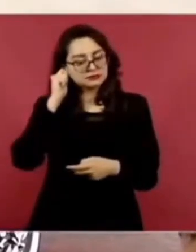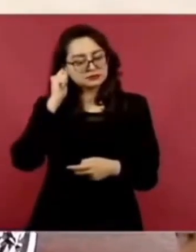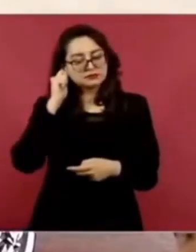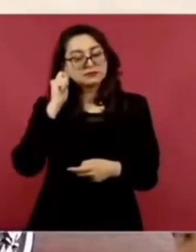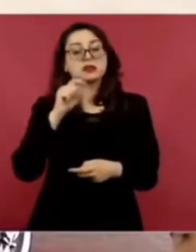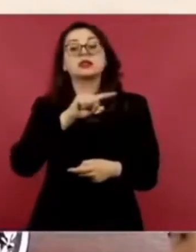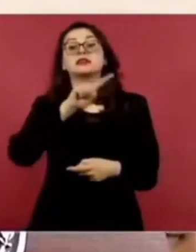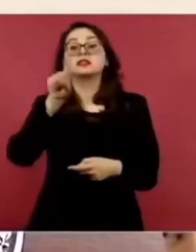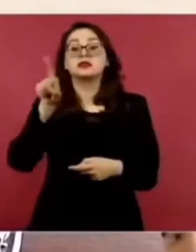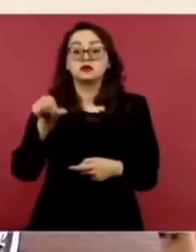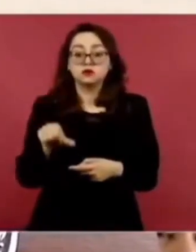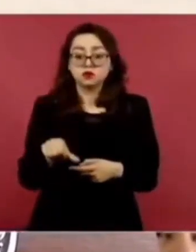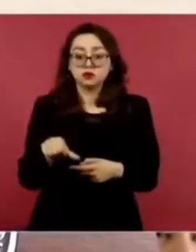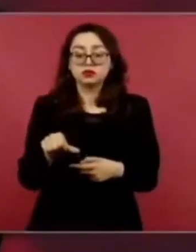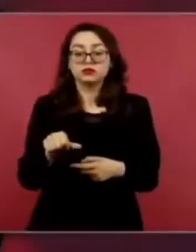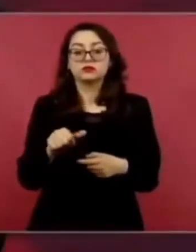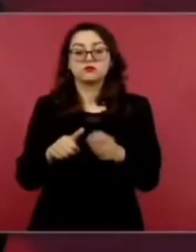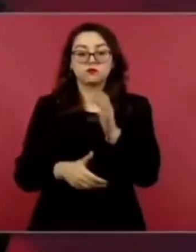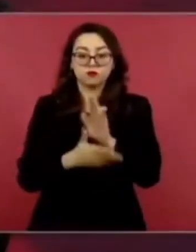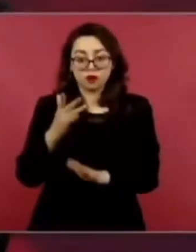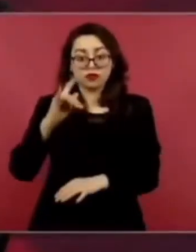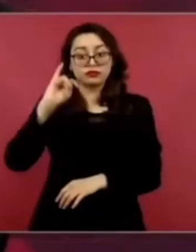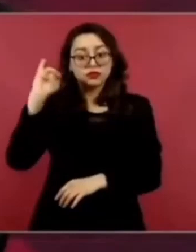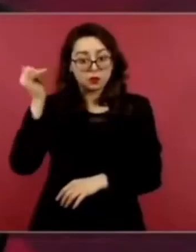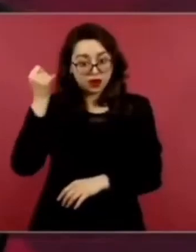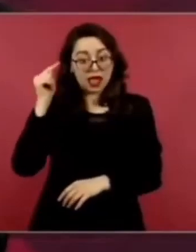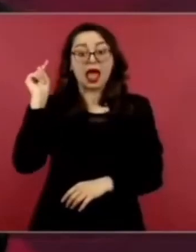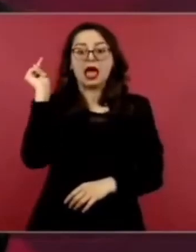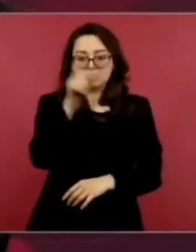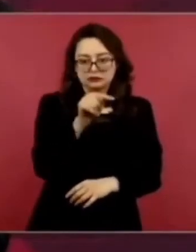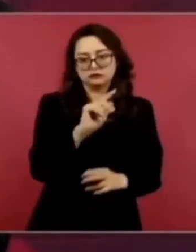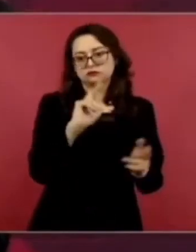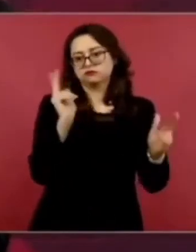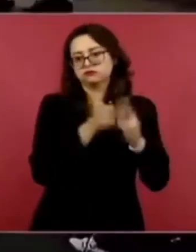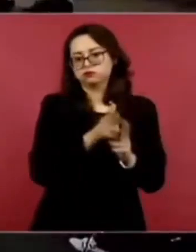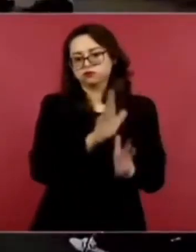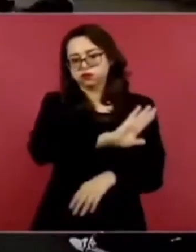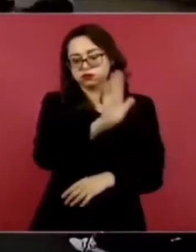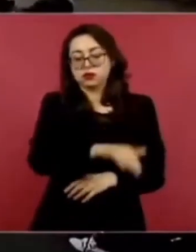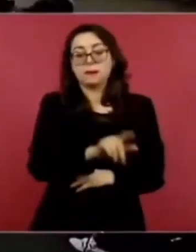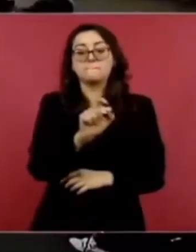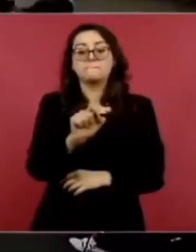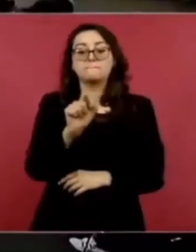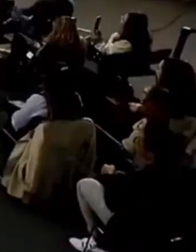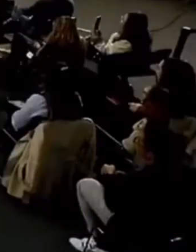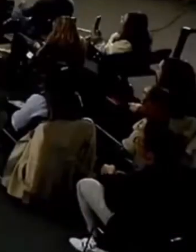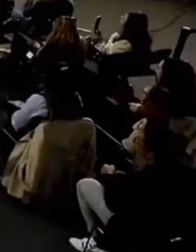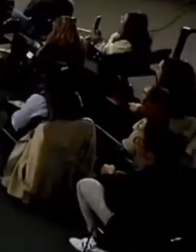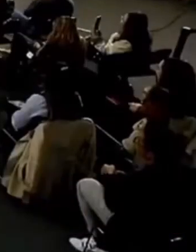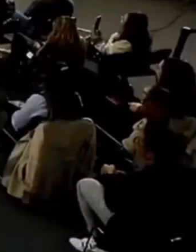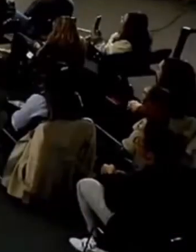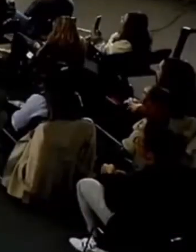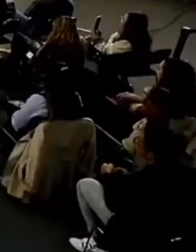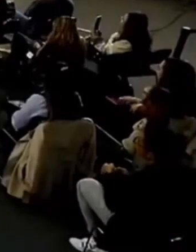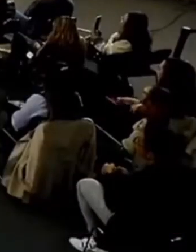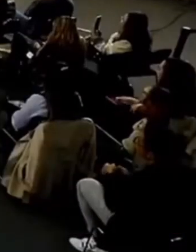a Tijuana. De ahí lo asesinan. Me dolió muchísimo,